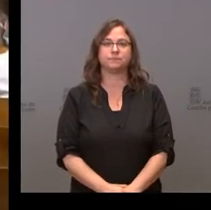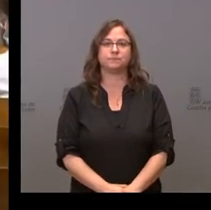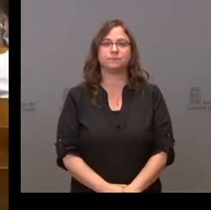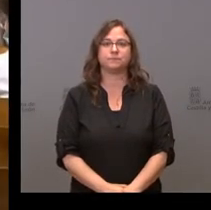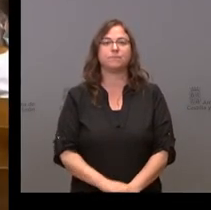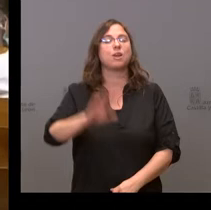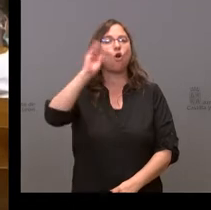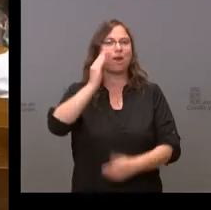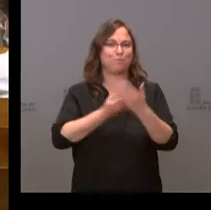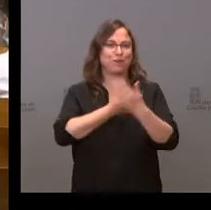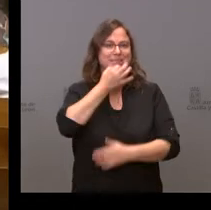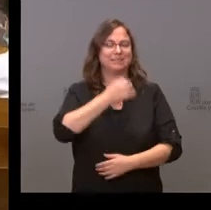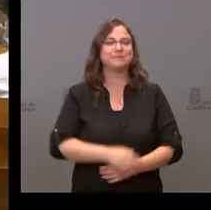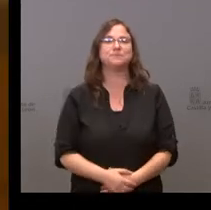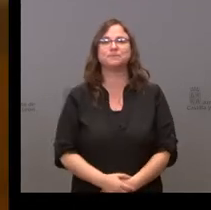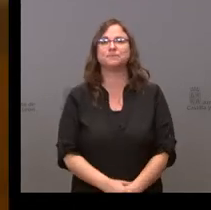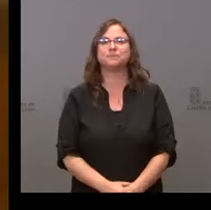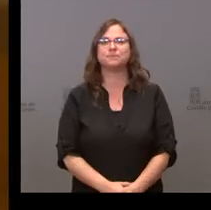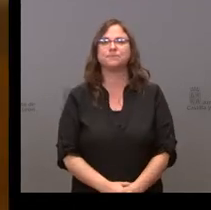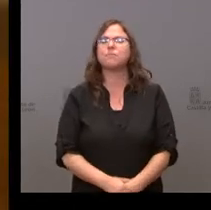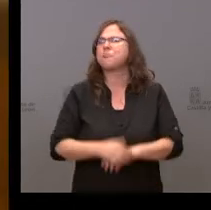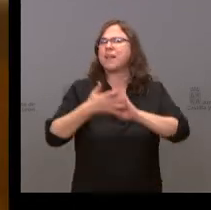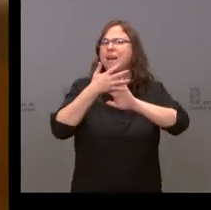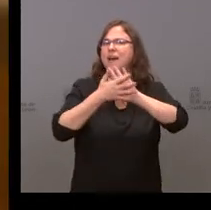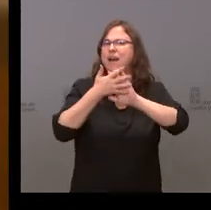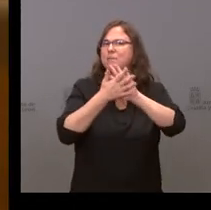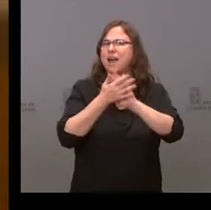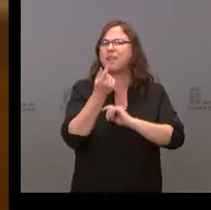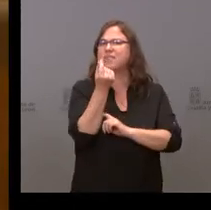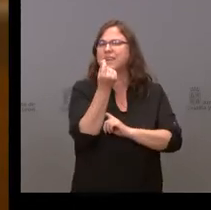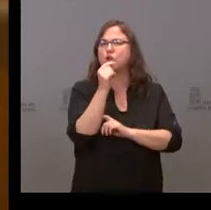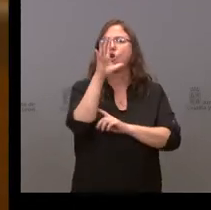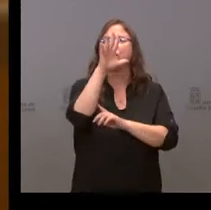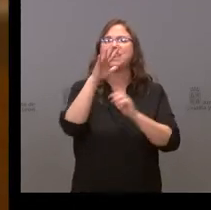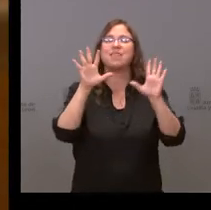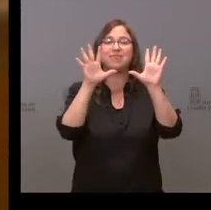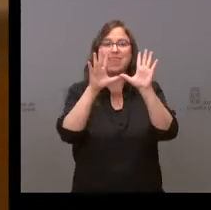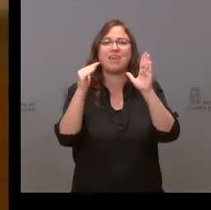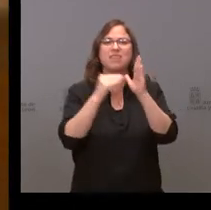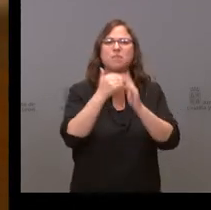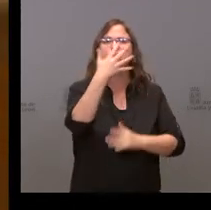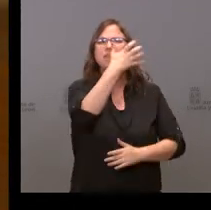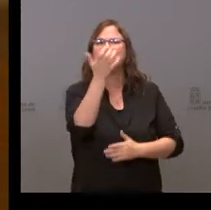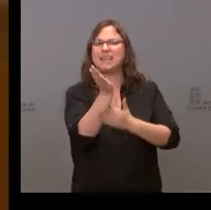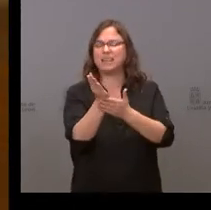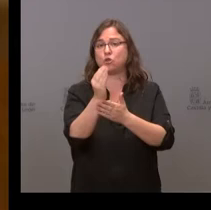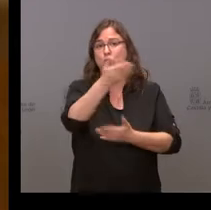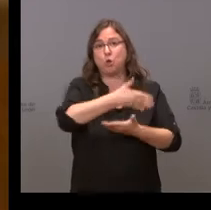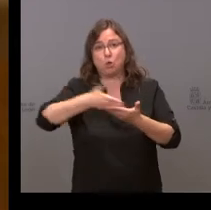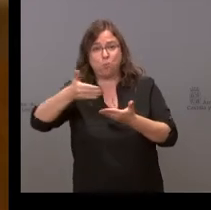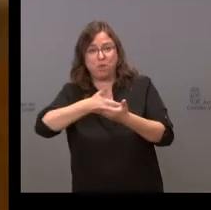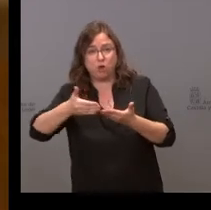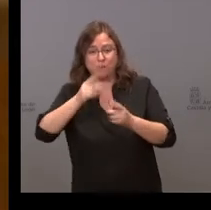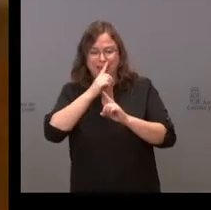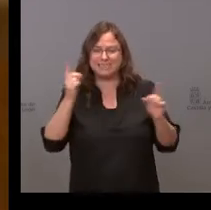Hola, buenas. Se habla de una cantidad de 10.500 millones para las comunidades autónomas para gastar ya el 21.